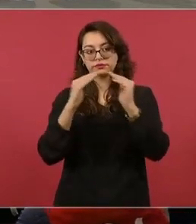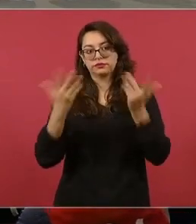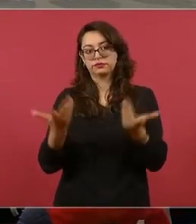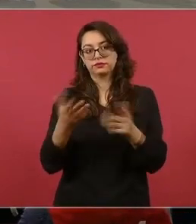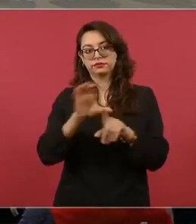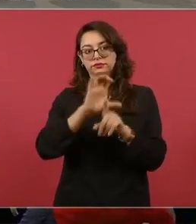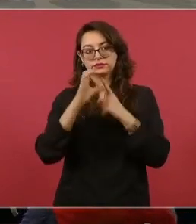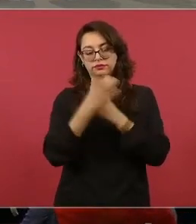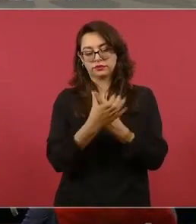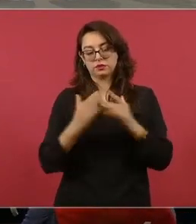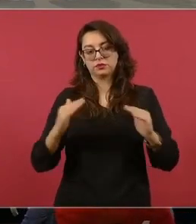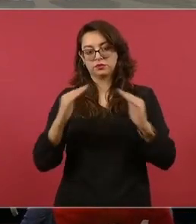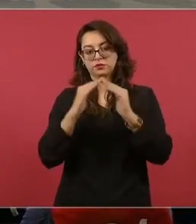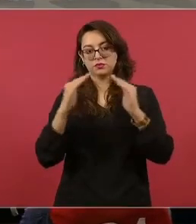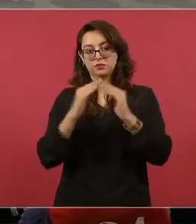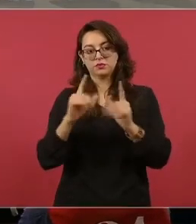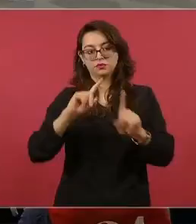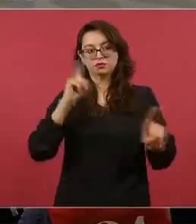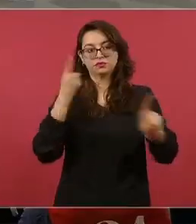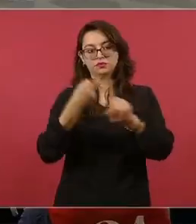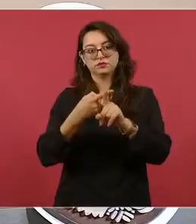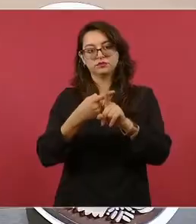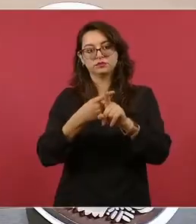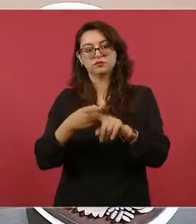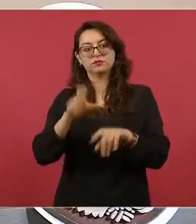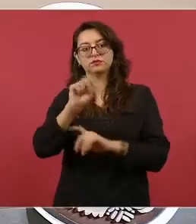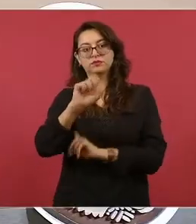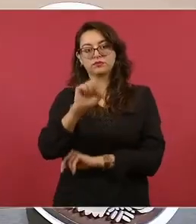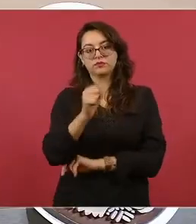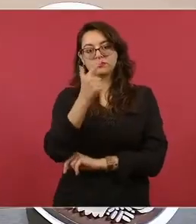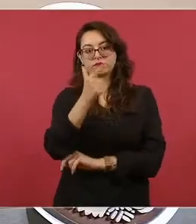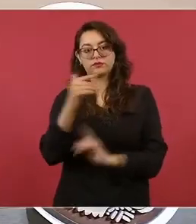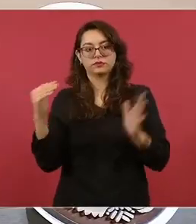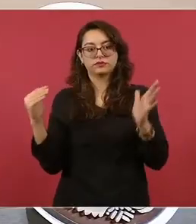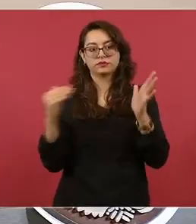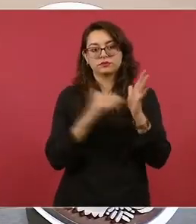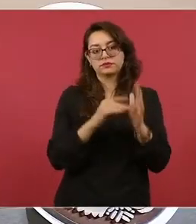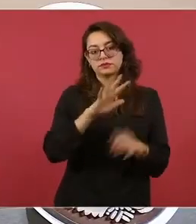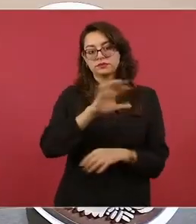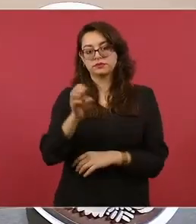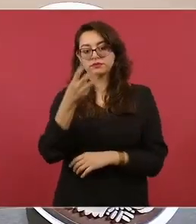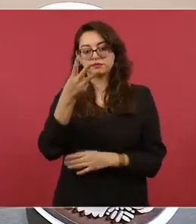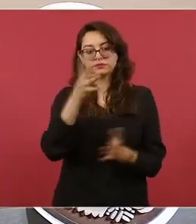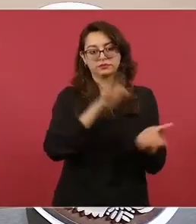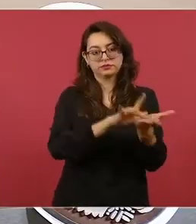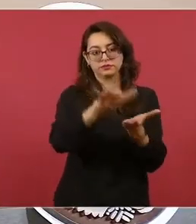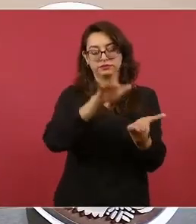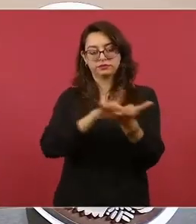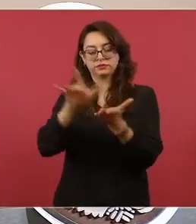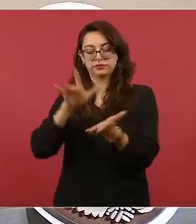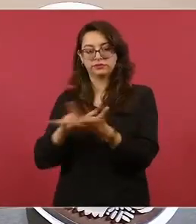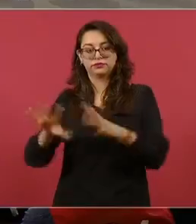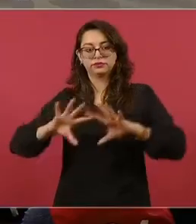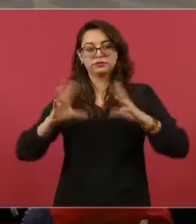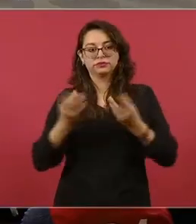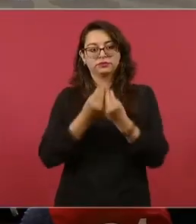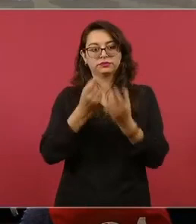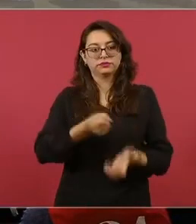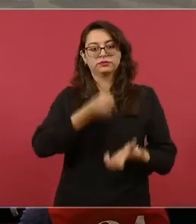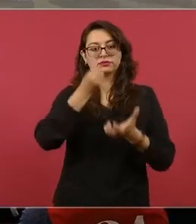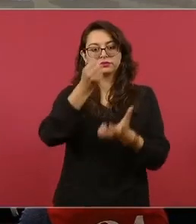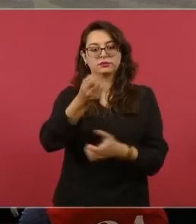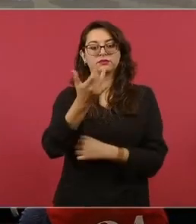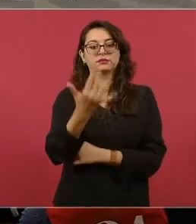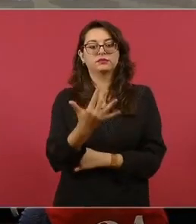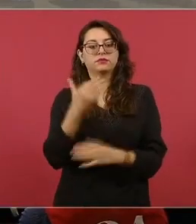se tiene una meta de 67 mil 303 apoyos o acciones de vivienda, con una inversión cercana